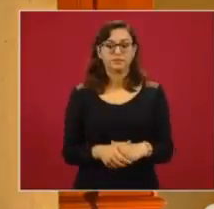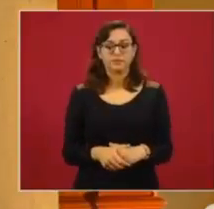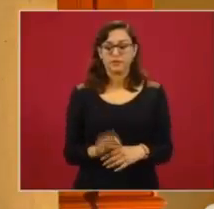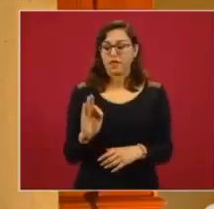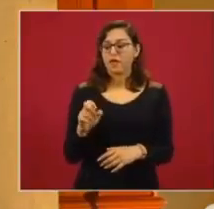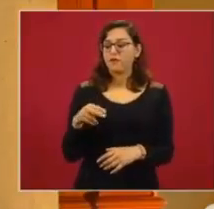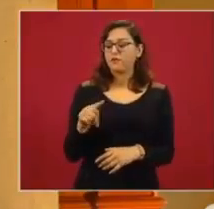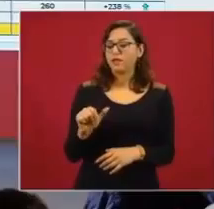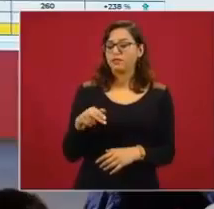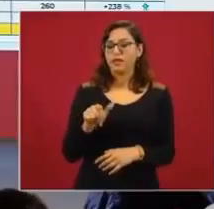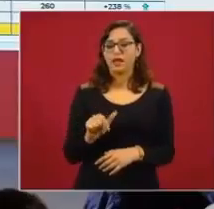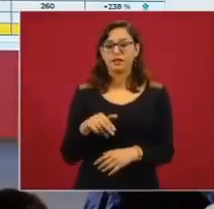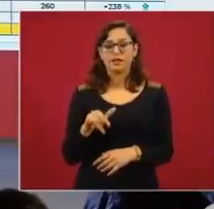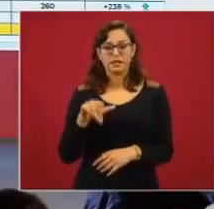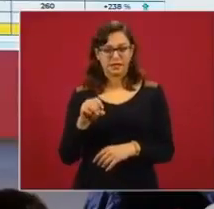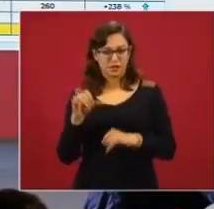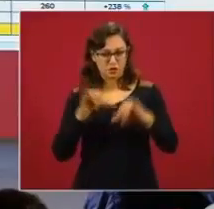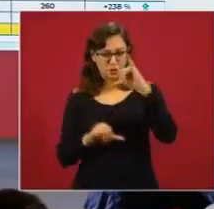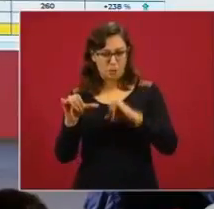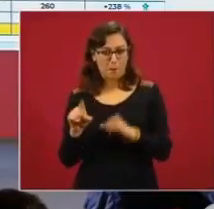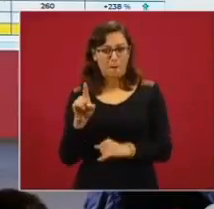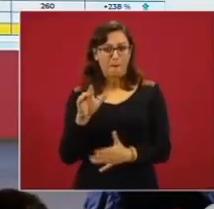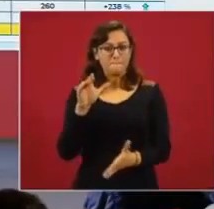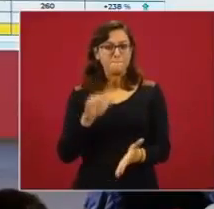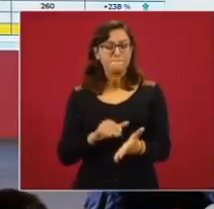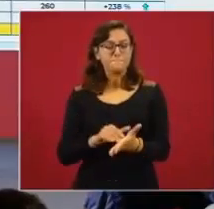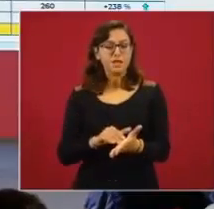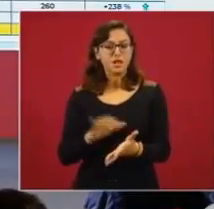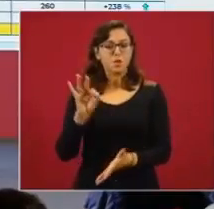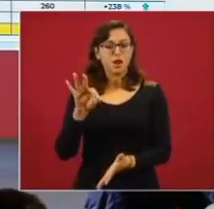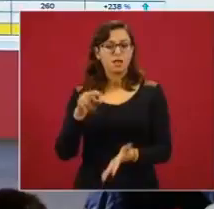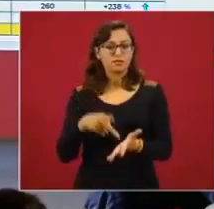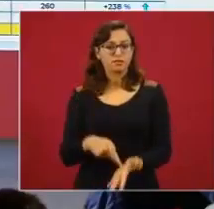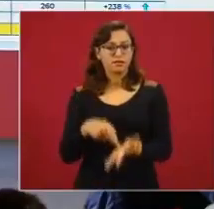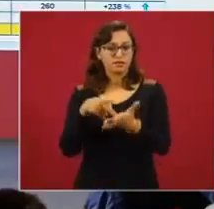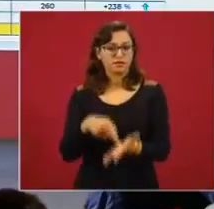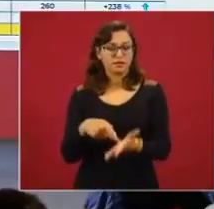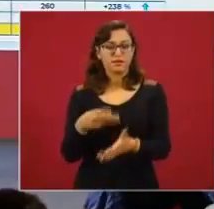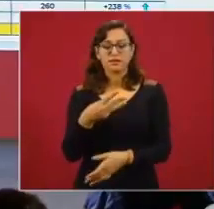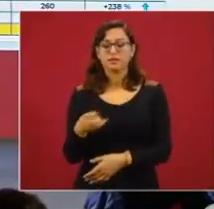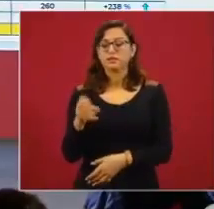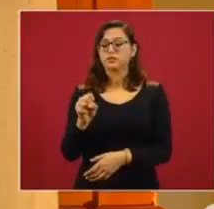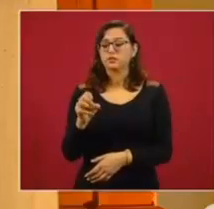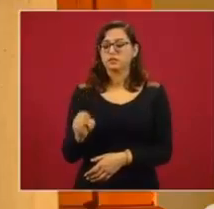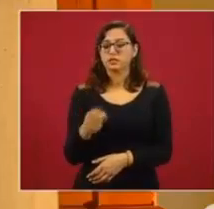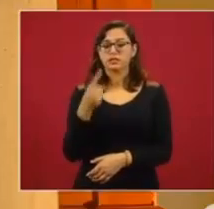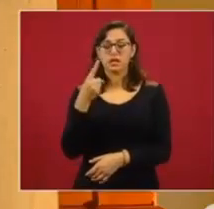fentanilo, 1.040 kilogramos de fentanilo en lo que va del año, 361